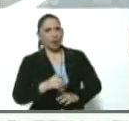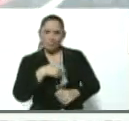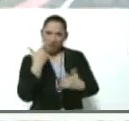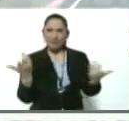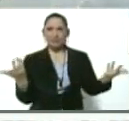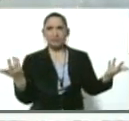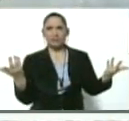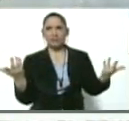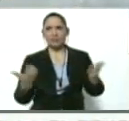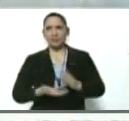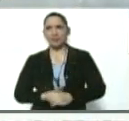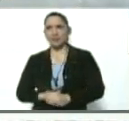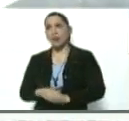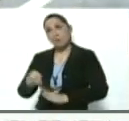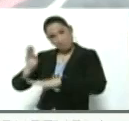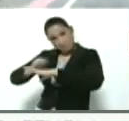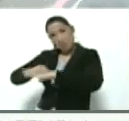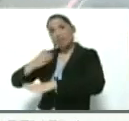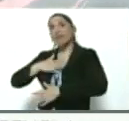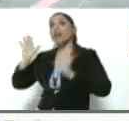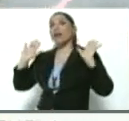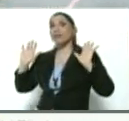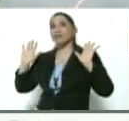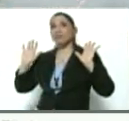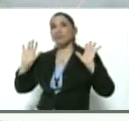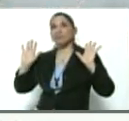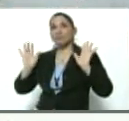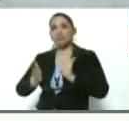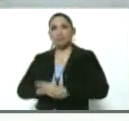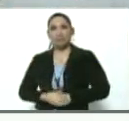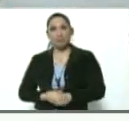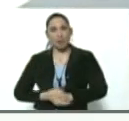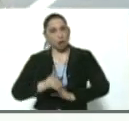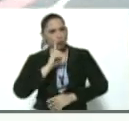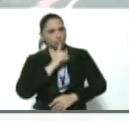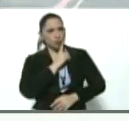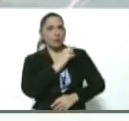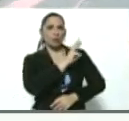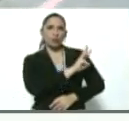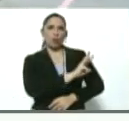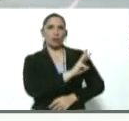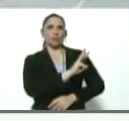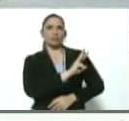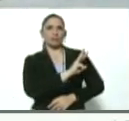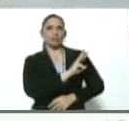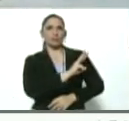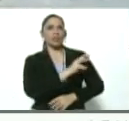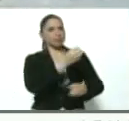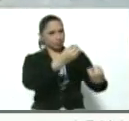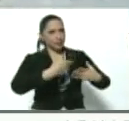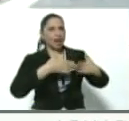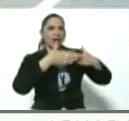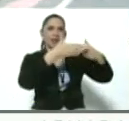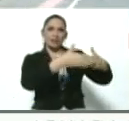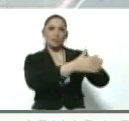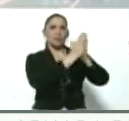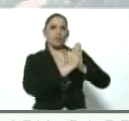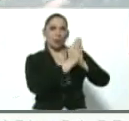Pídanosla, pídanosla, Julio. En nombre de la W le pedimos que nos devuelvan las lanchas, ministro.